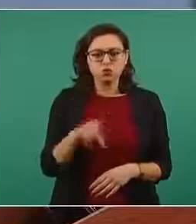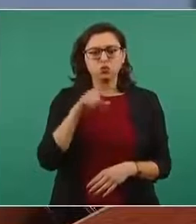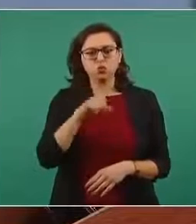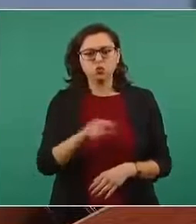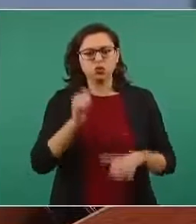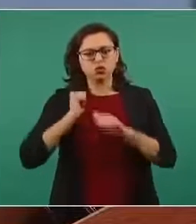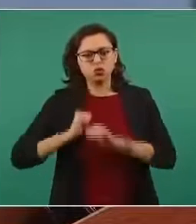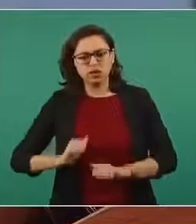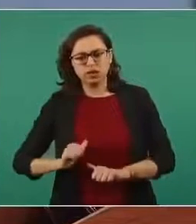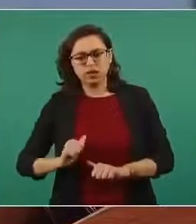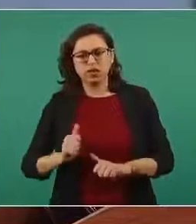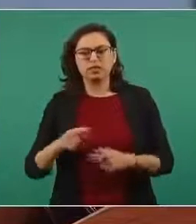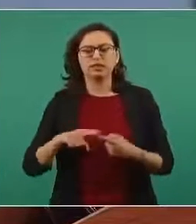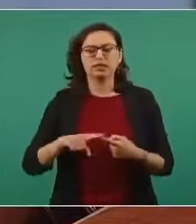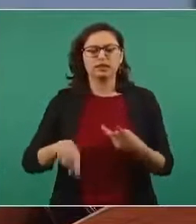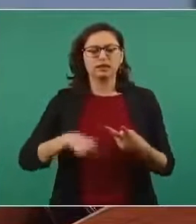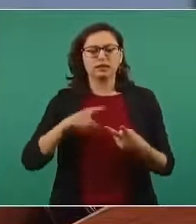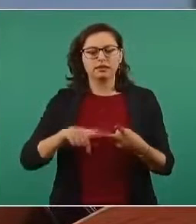cargo